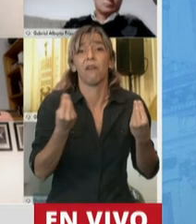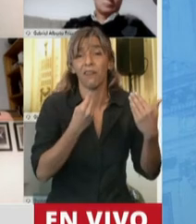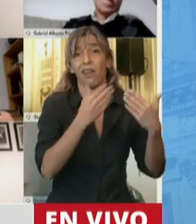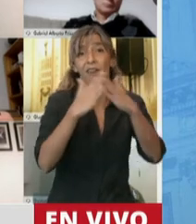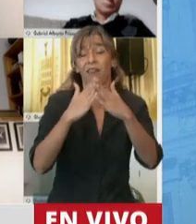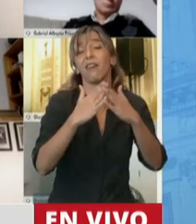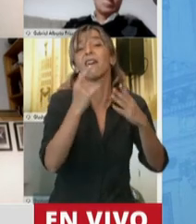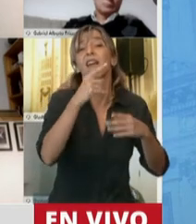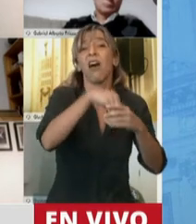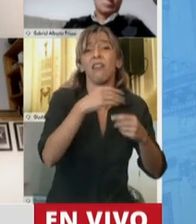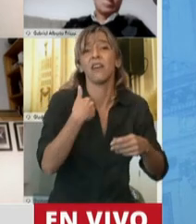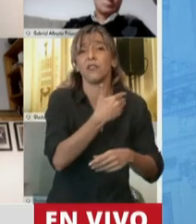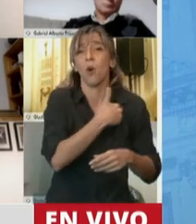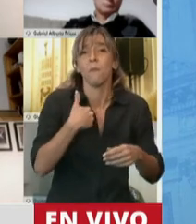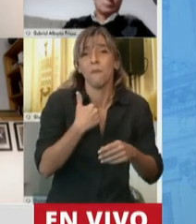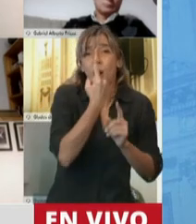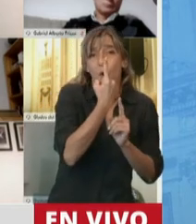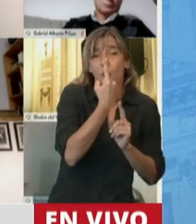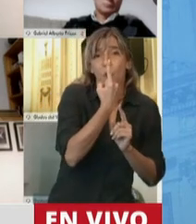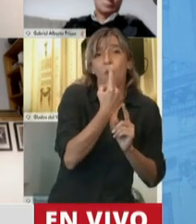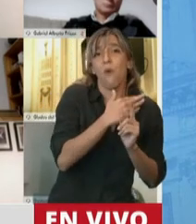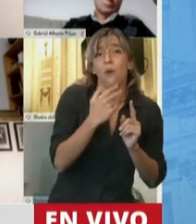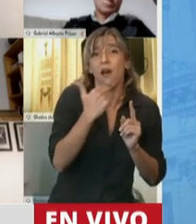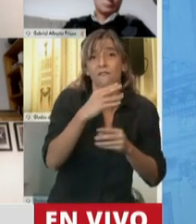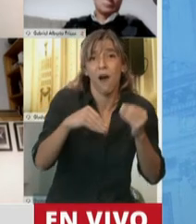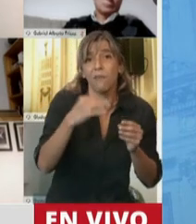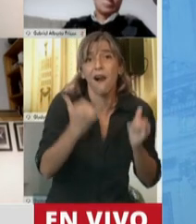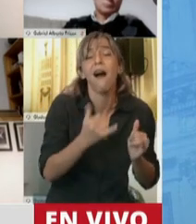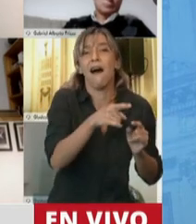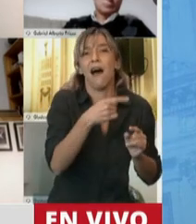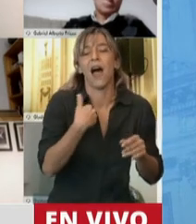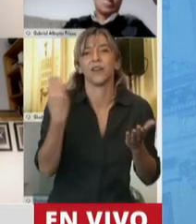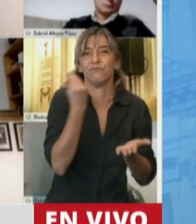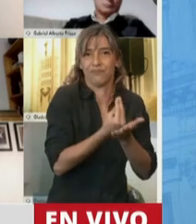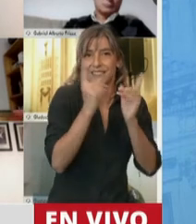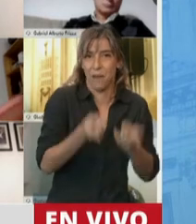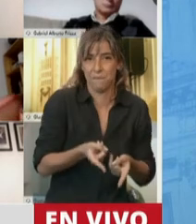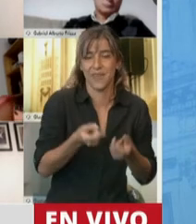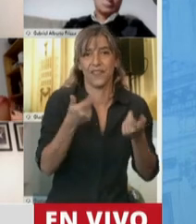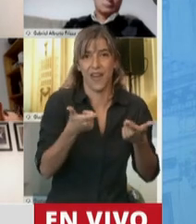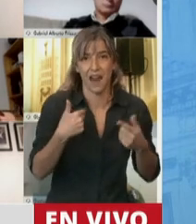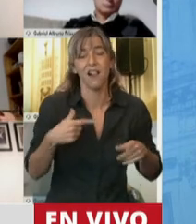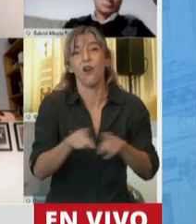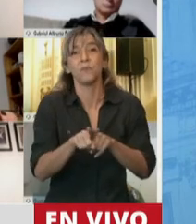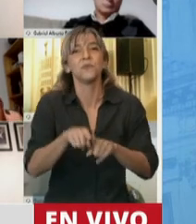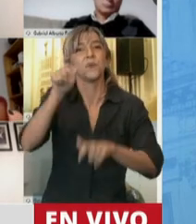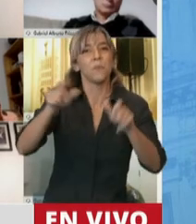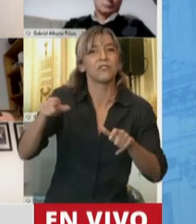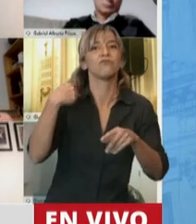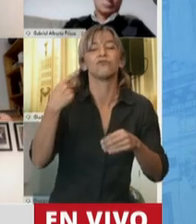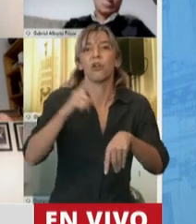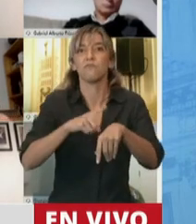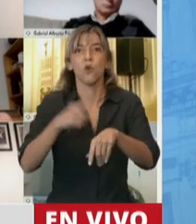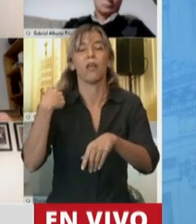capacidades diferentes, de liberados en programas de reinserción, de liberados como corresponde, no como los liberan ahora, de